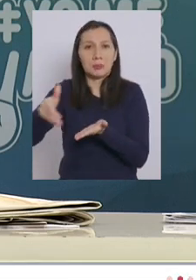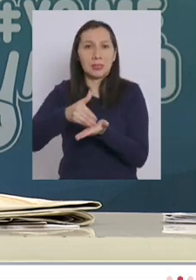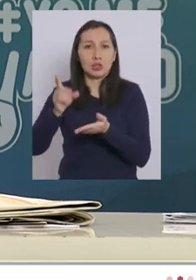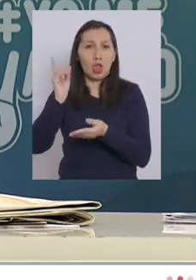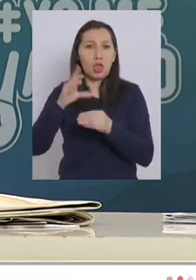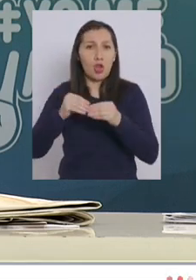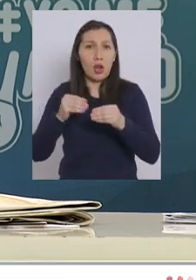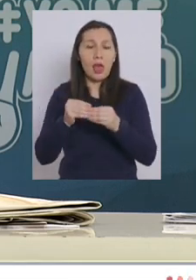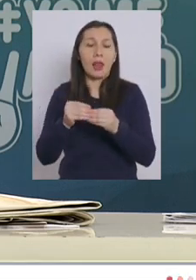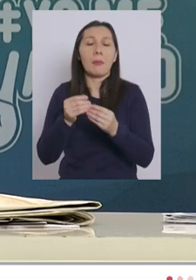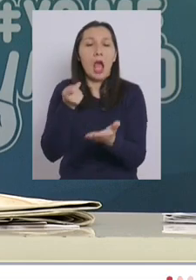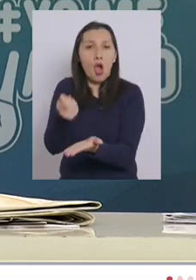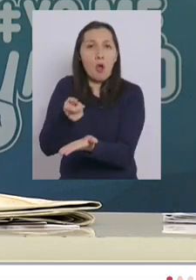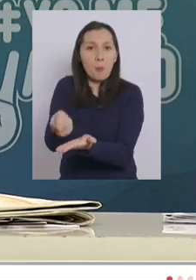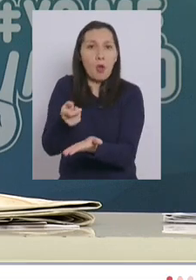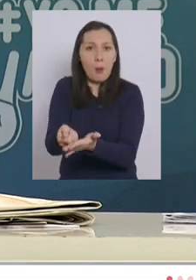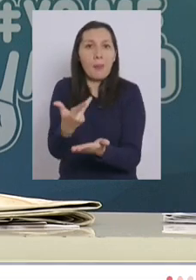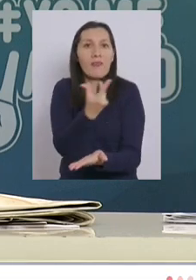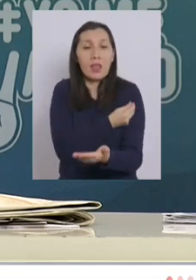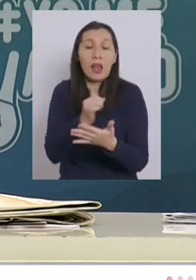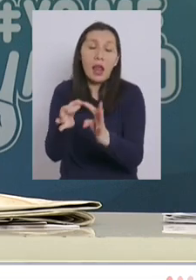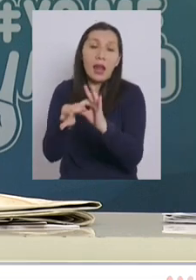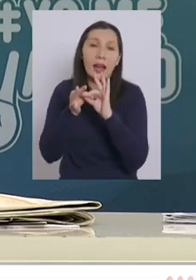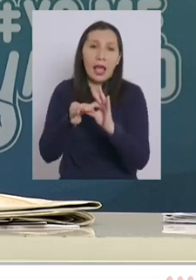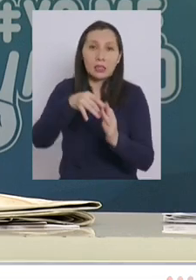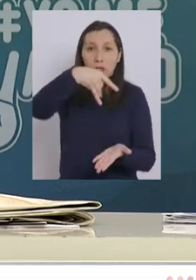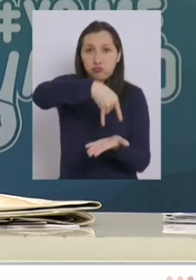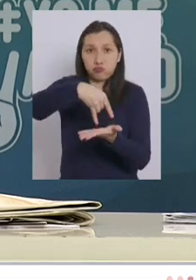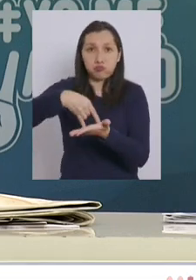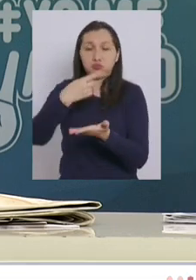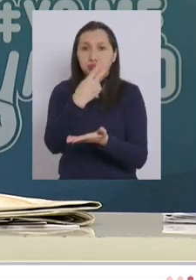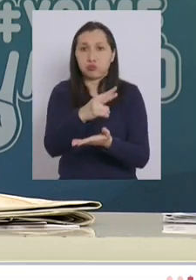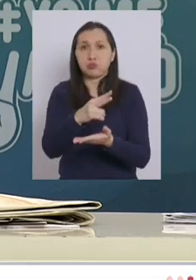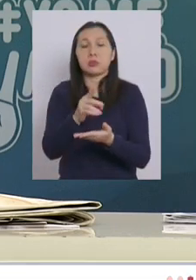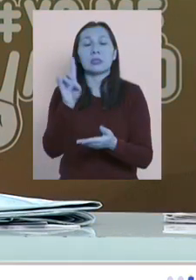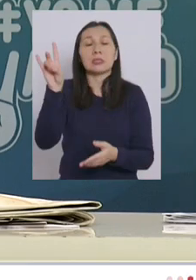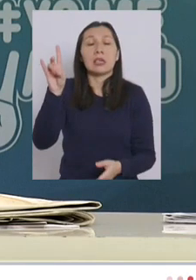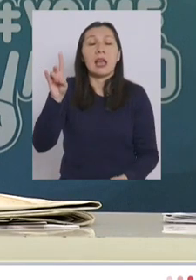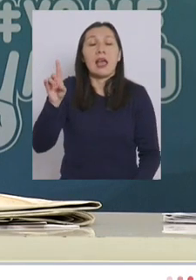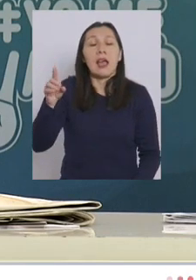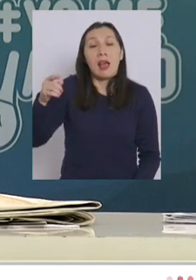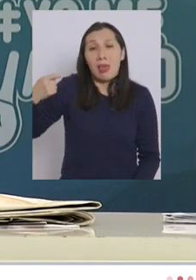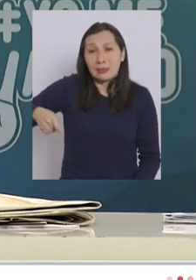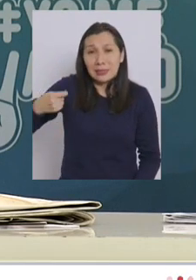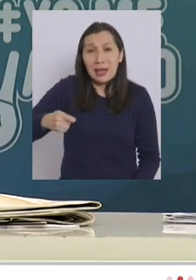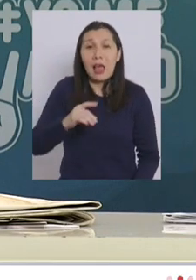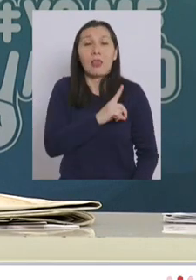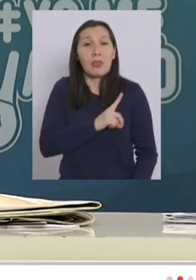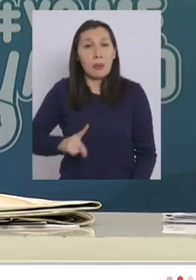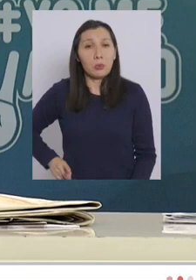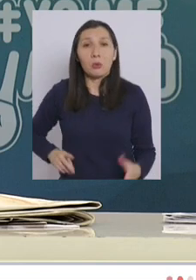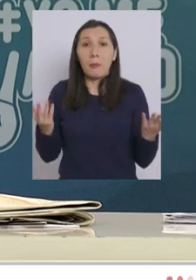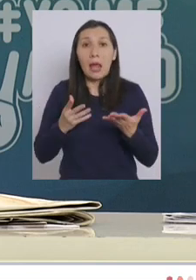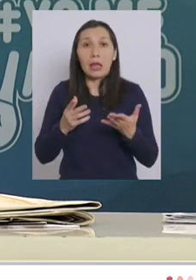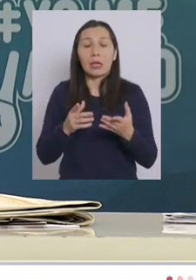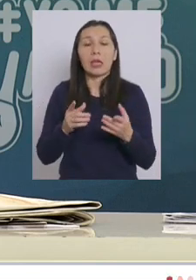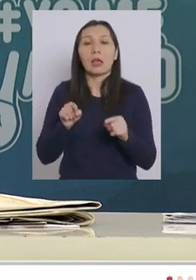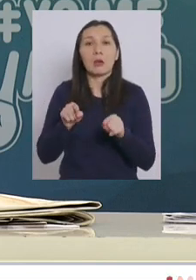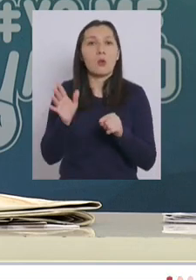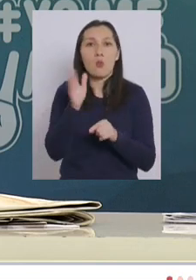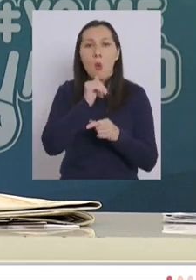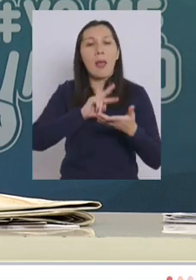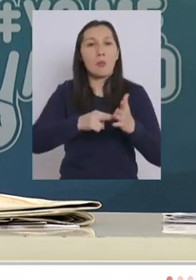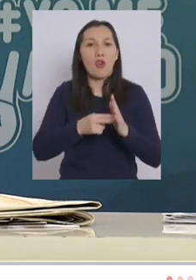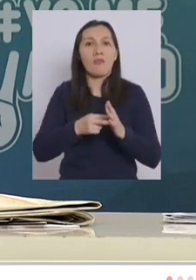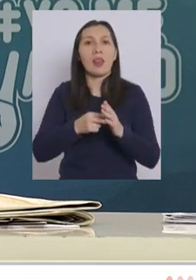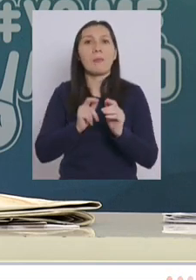de dólares para vacunas y agradezco la colaboración de los parlamentarios del Senado y de la Cámara de Diputados justamente para no tener